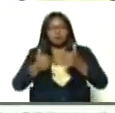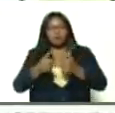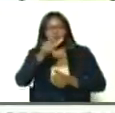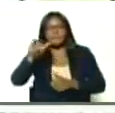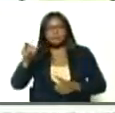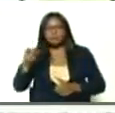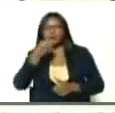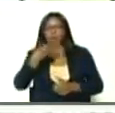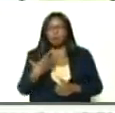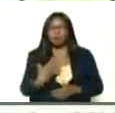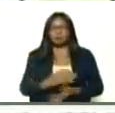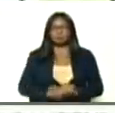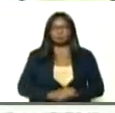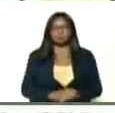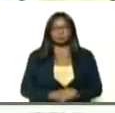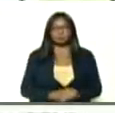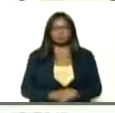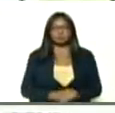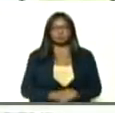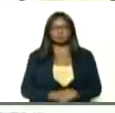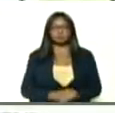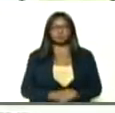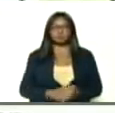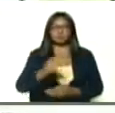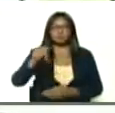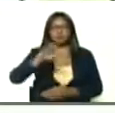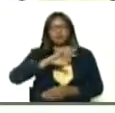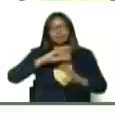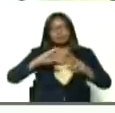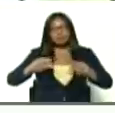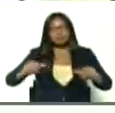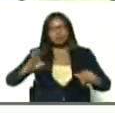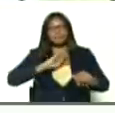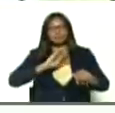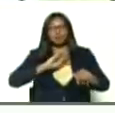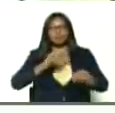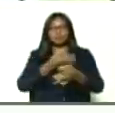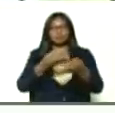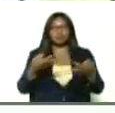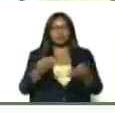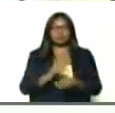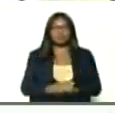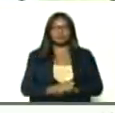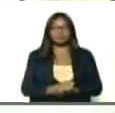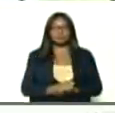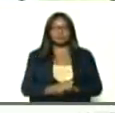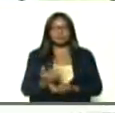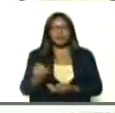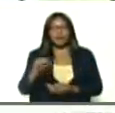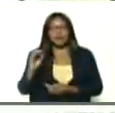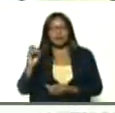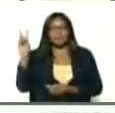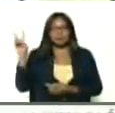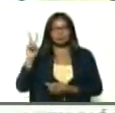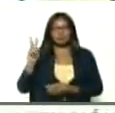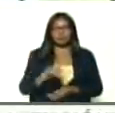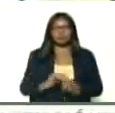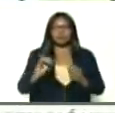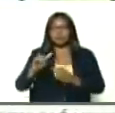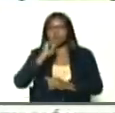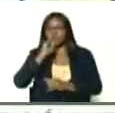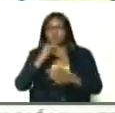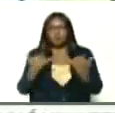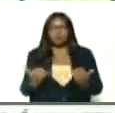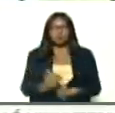gente buena, de esta tierra, milagrosa, y mágica, de Venezuela, así que lo anuncio,